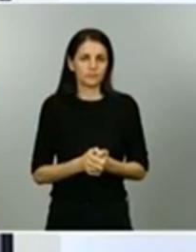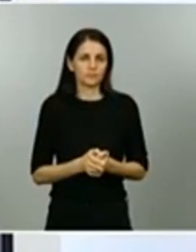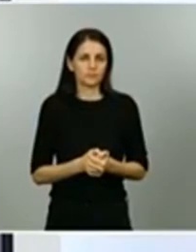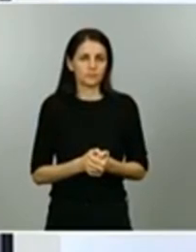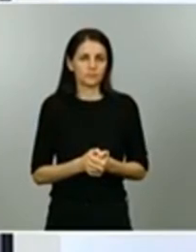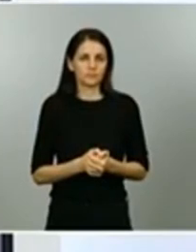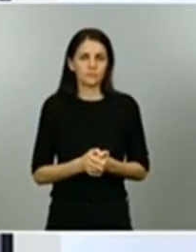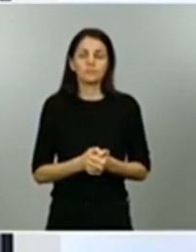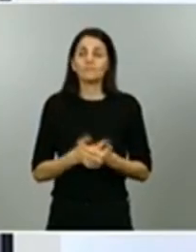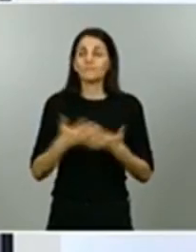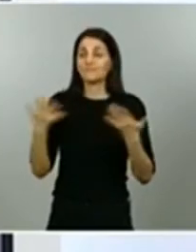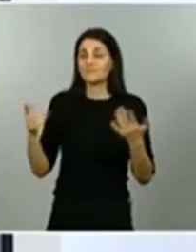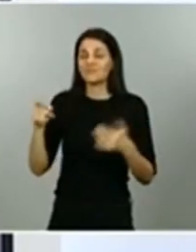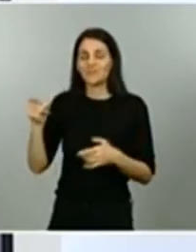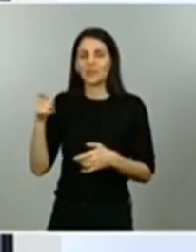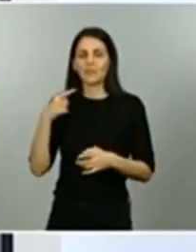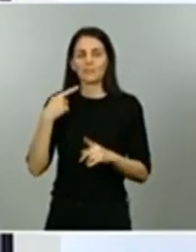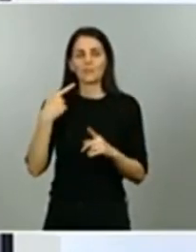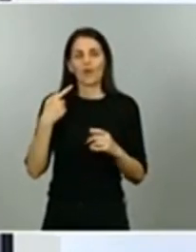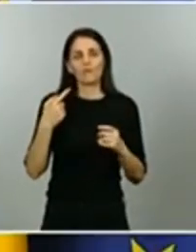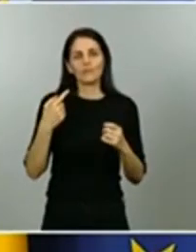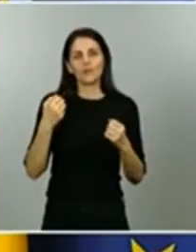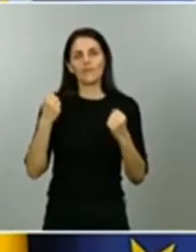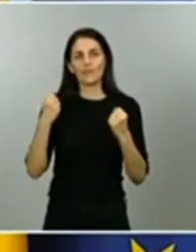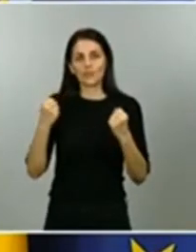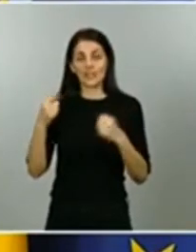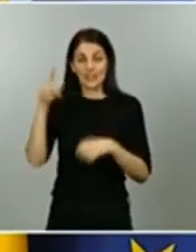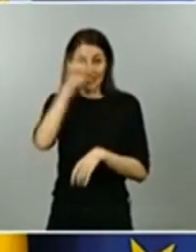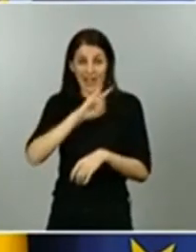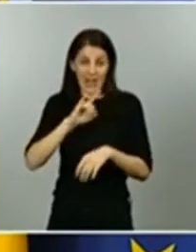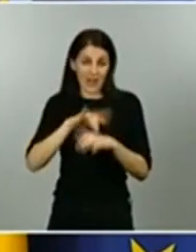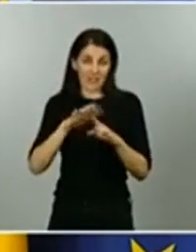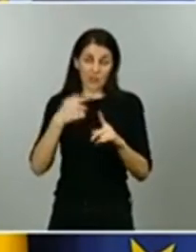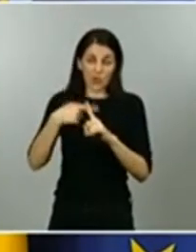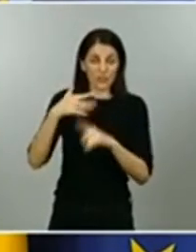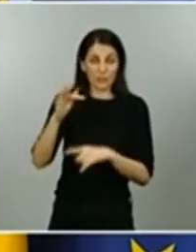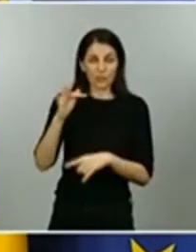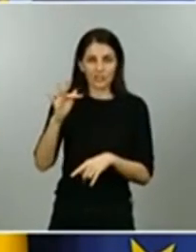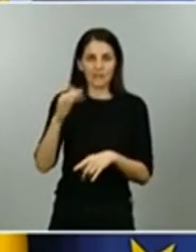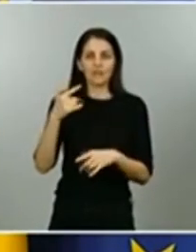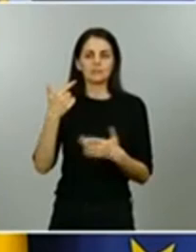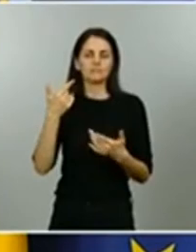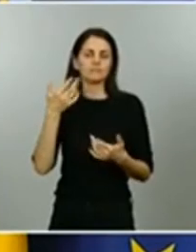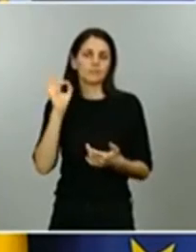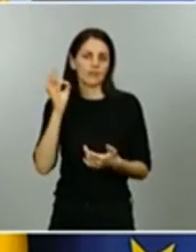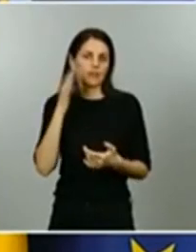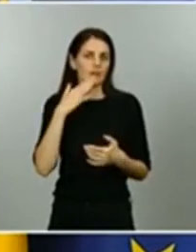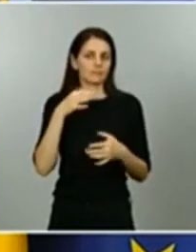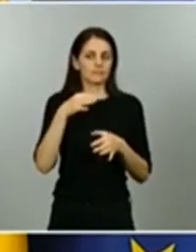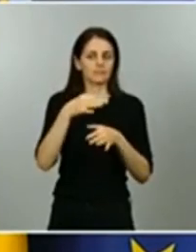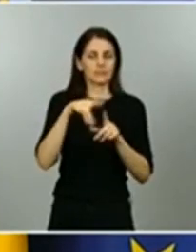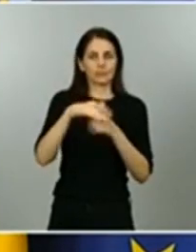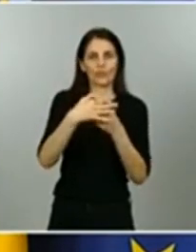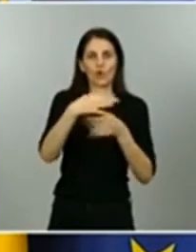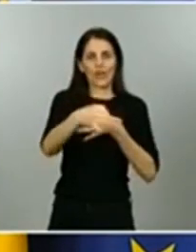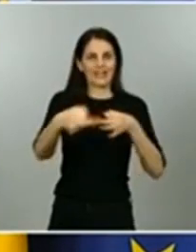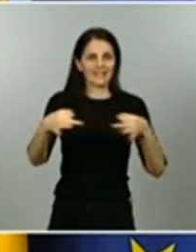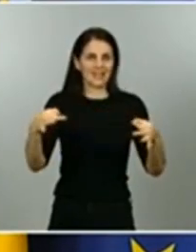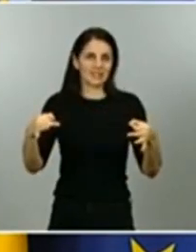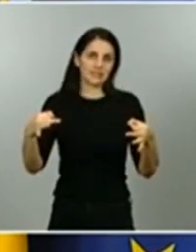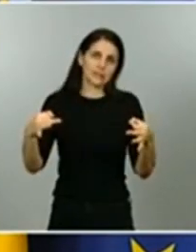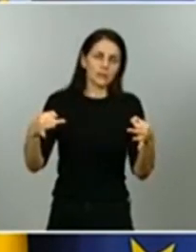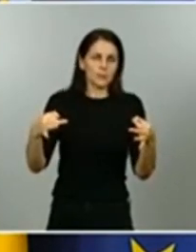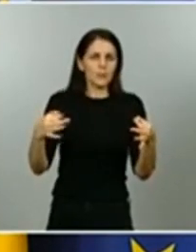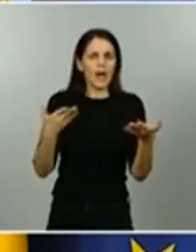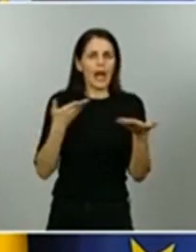Canarias bueno el que sean islas o no ayuda no podemos ser inocentes en este tema uno de los componentes uno de los